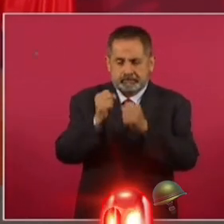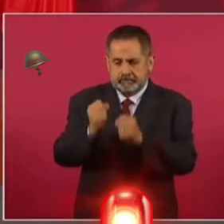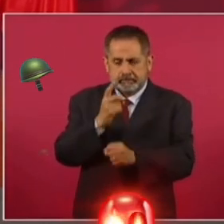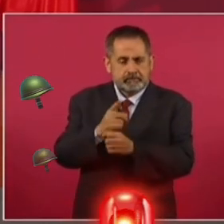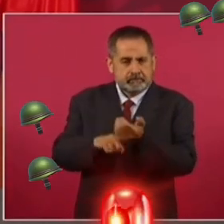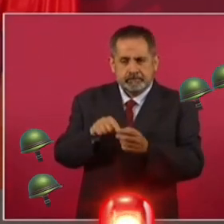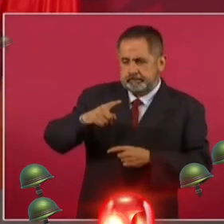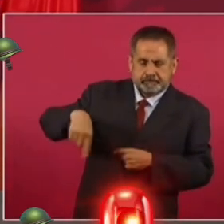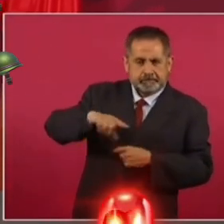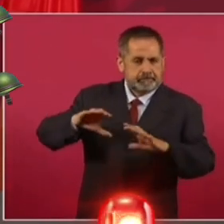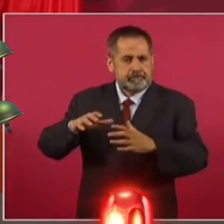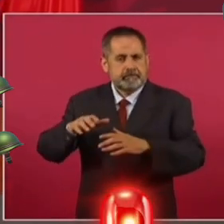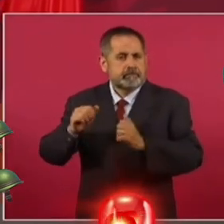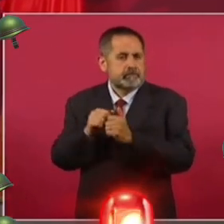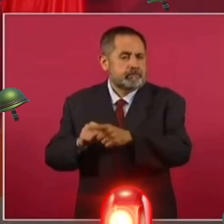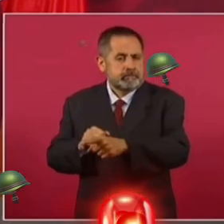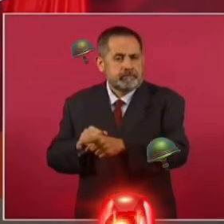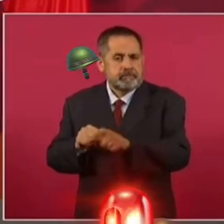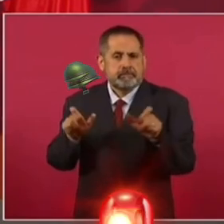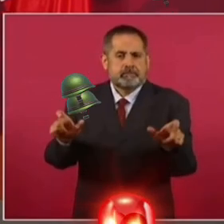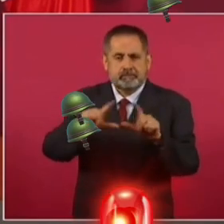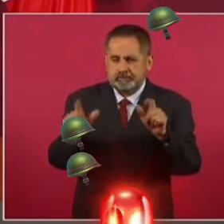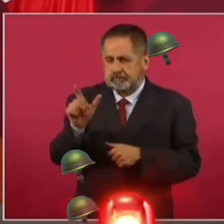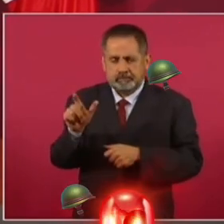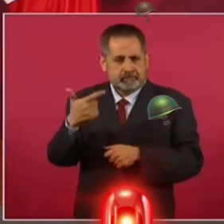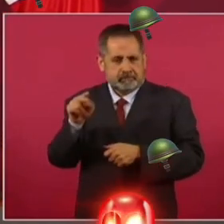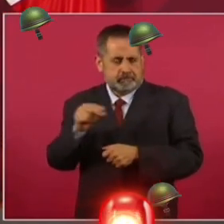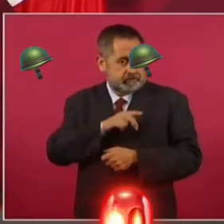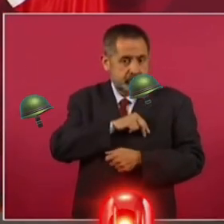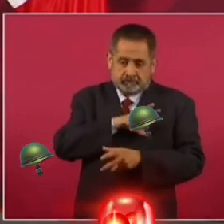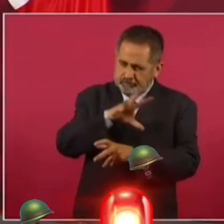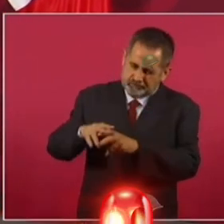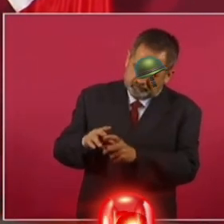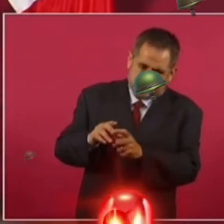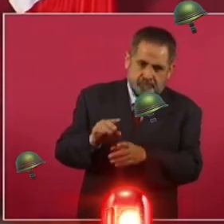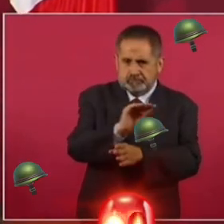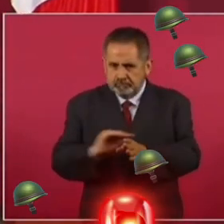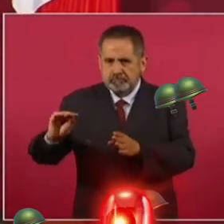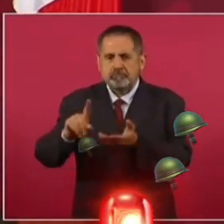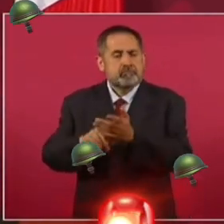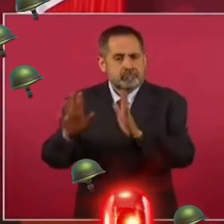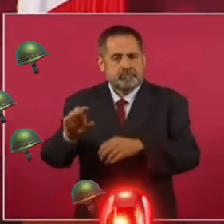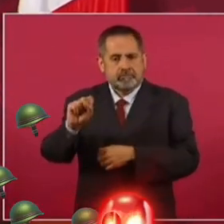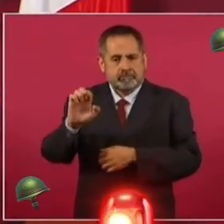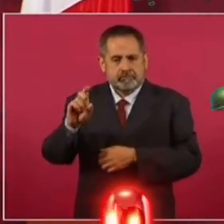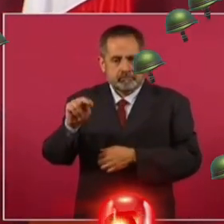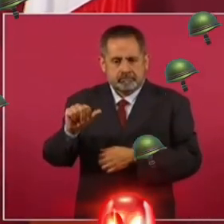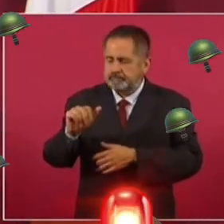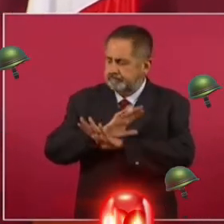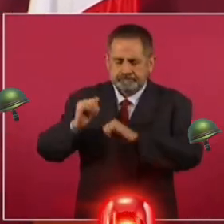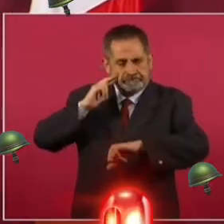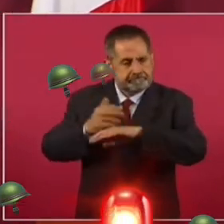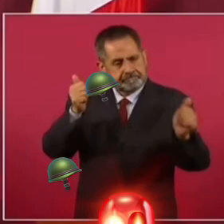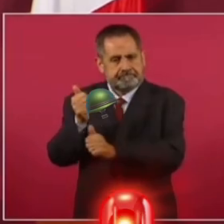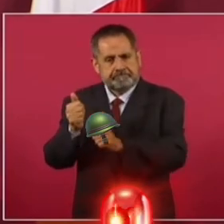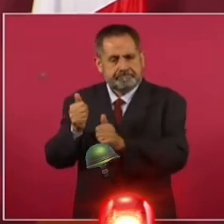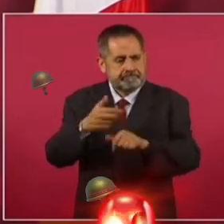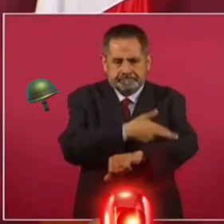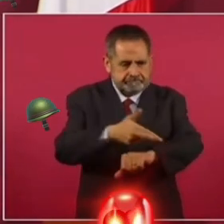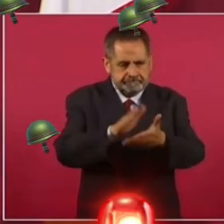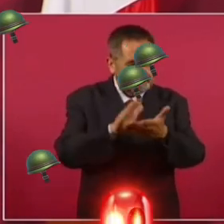con la Guardia Nacional completa, ya pasa a la Secretaría de la Defensa. Ya la cuestión